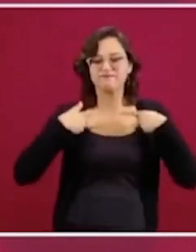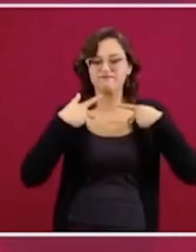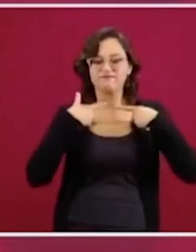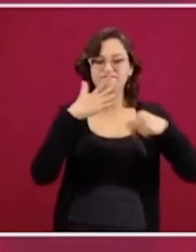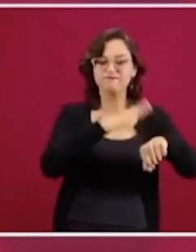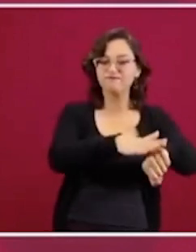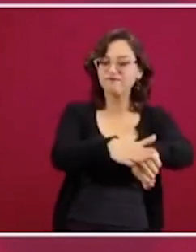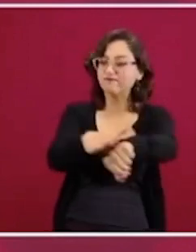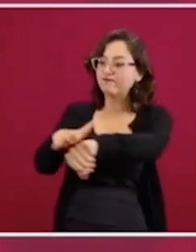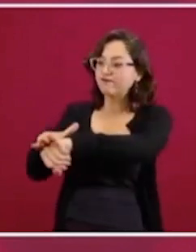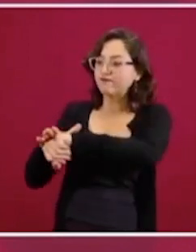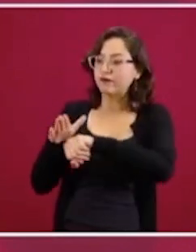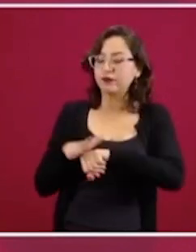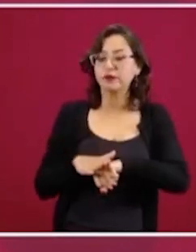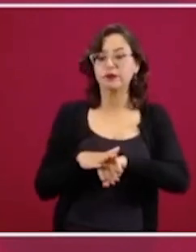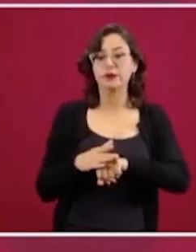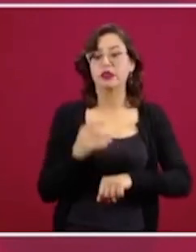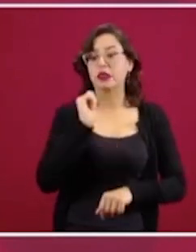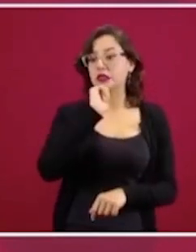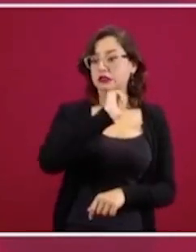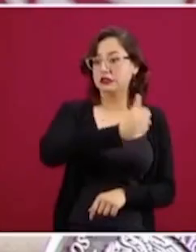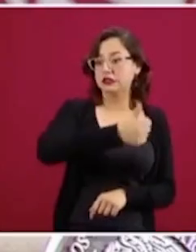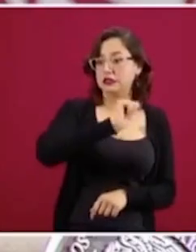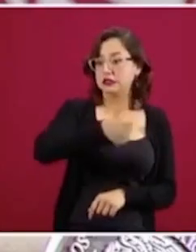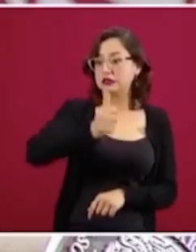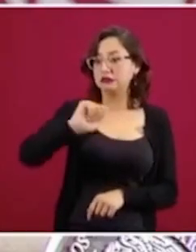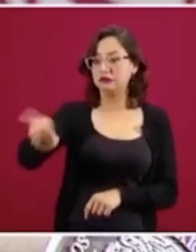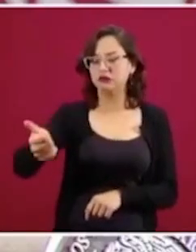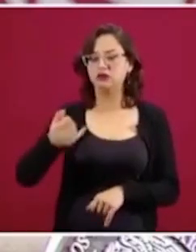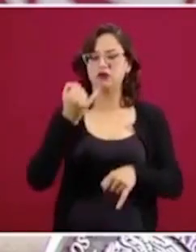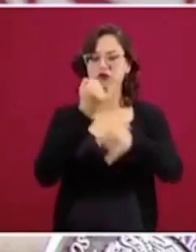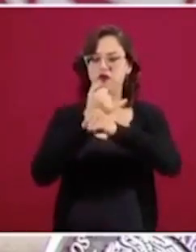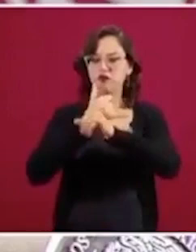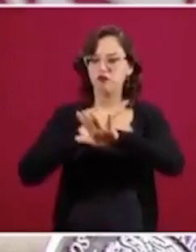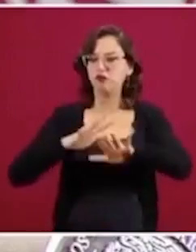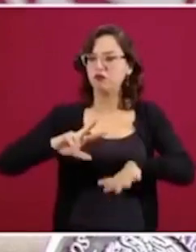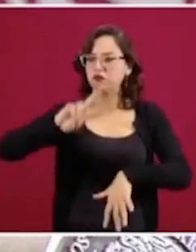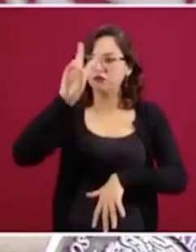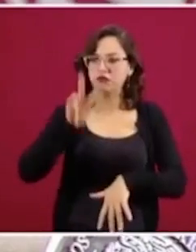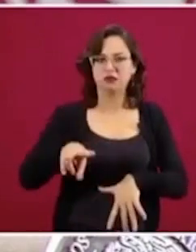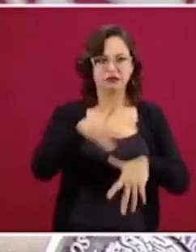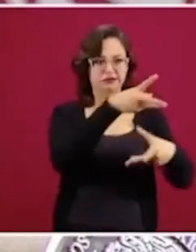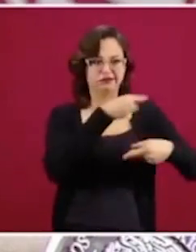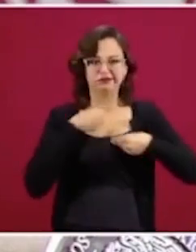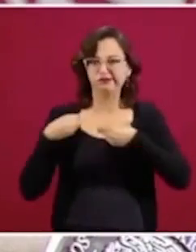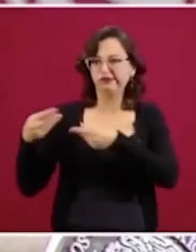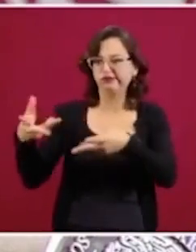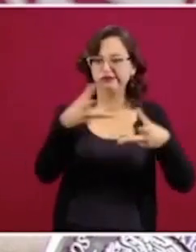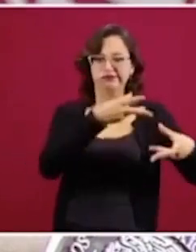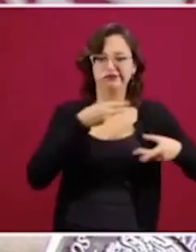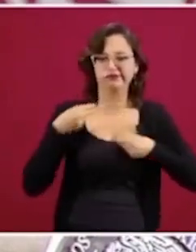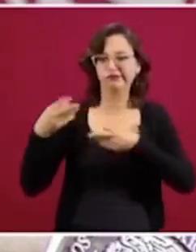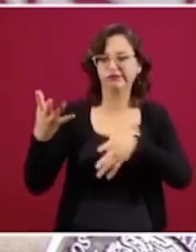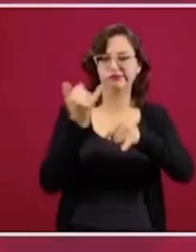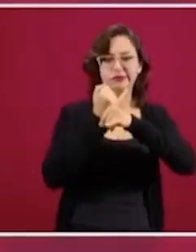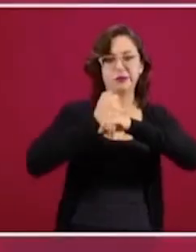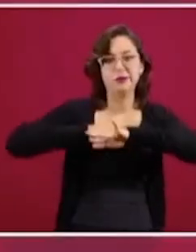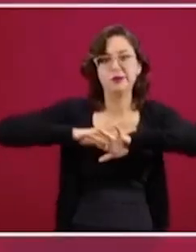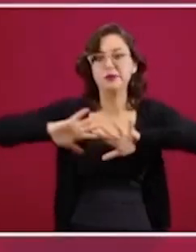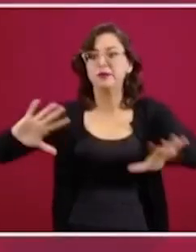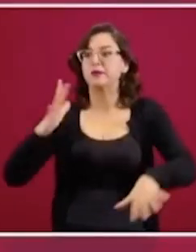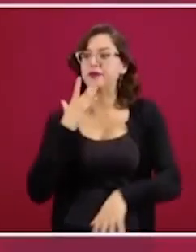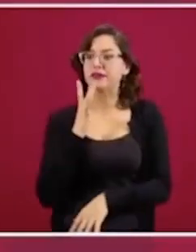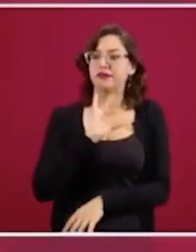que cada uno de nosotros sea un medio de comunicación, que se corra la voz,